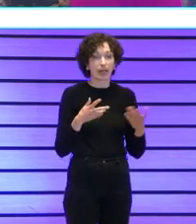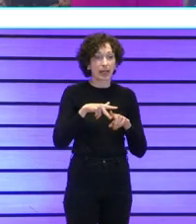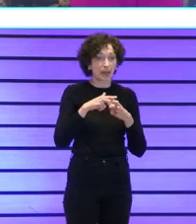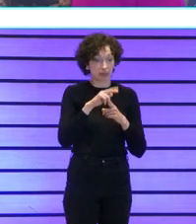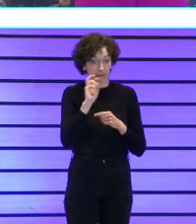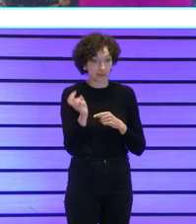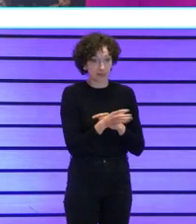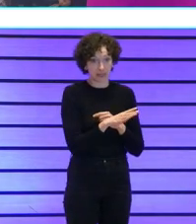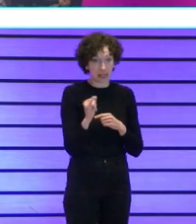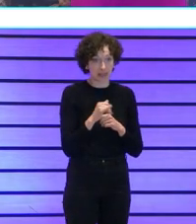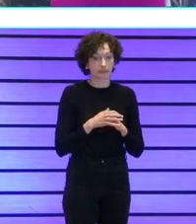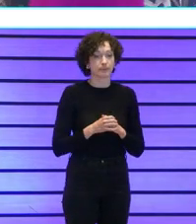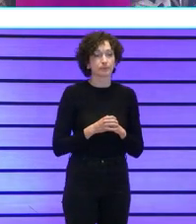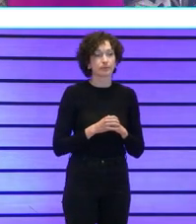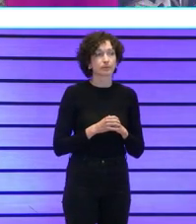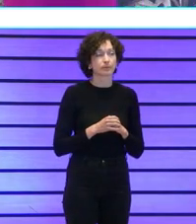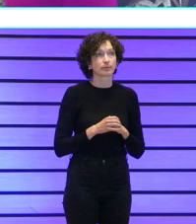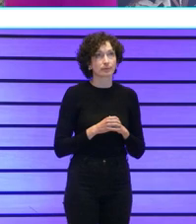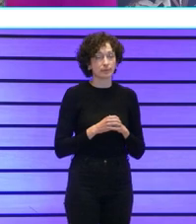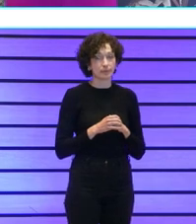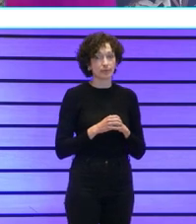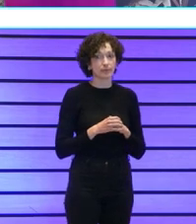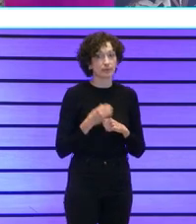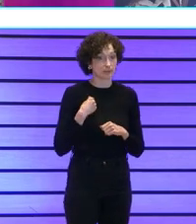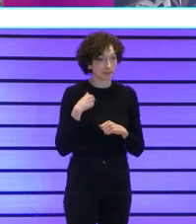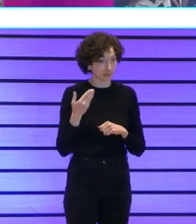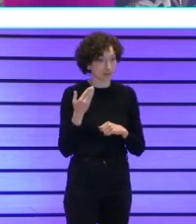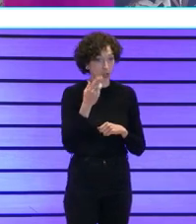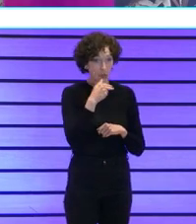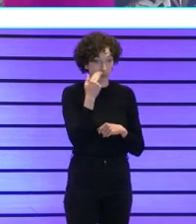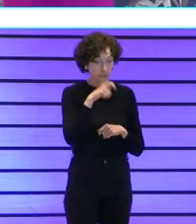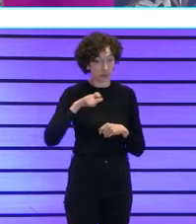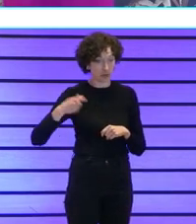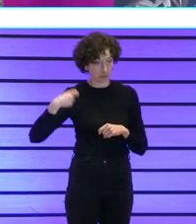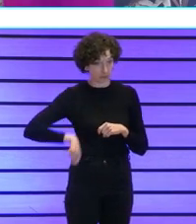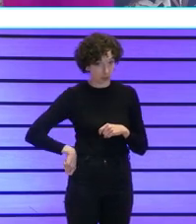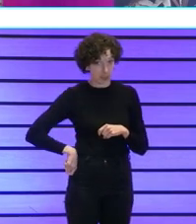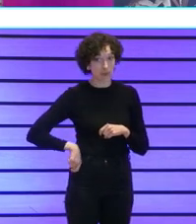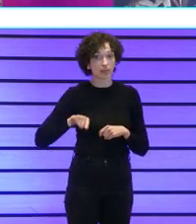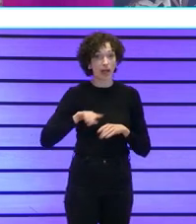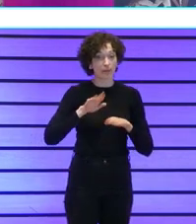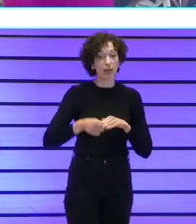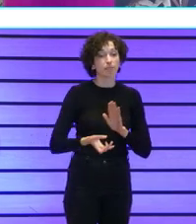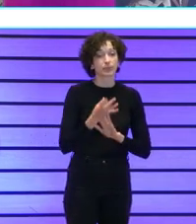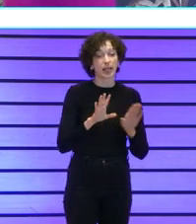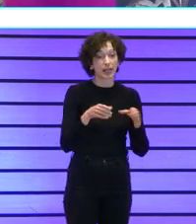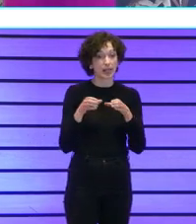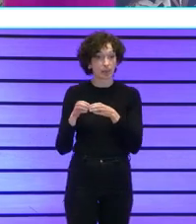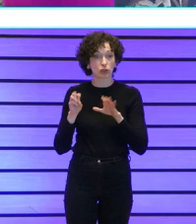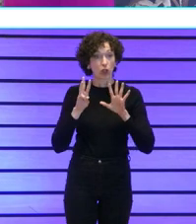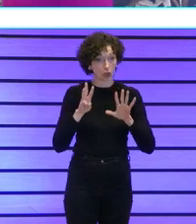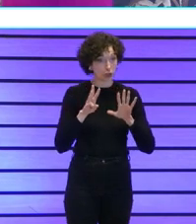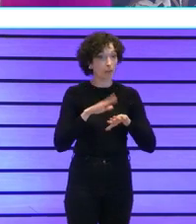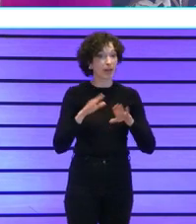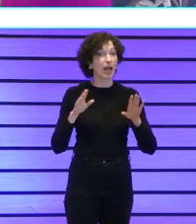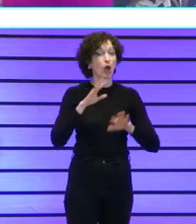herramientas y luego de ese compromiso de los profesionales han surgido ocho equipos de mejora